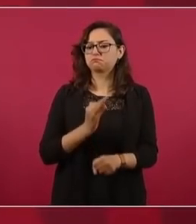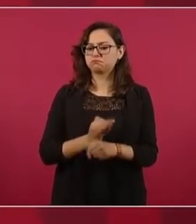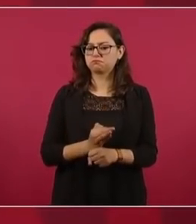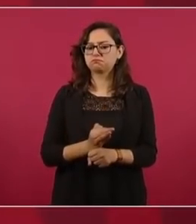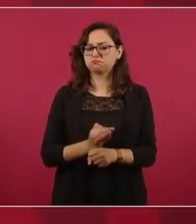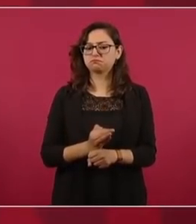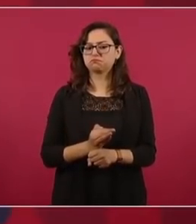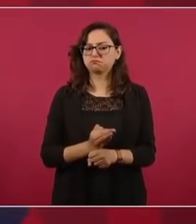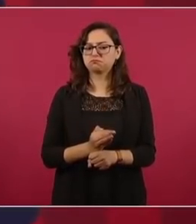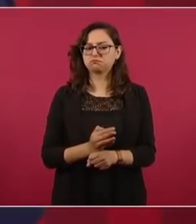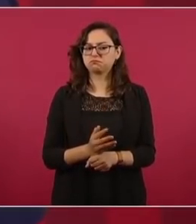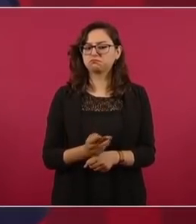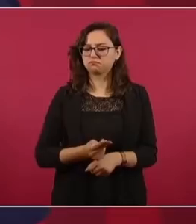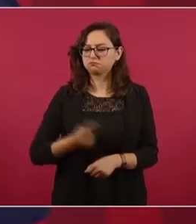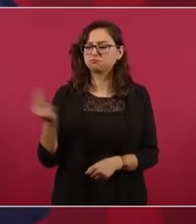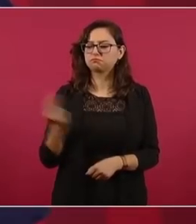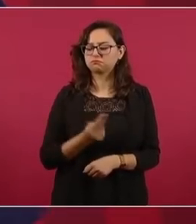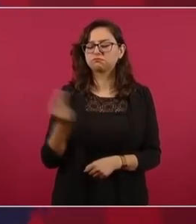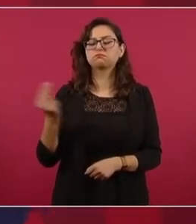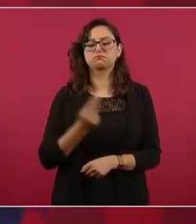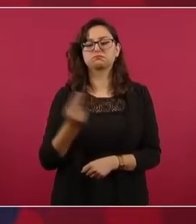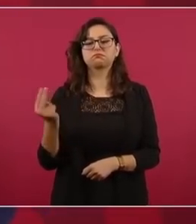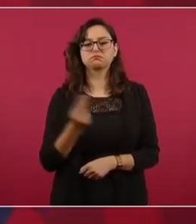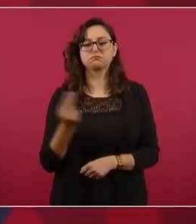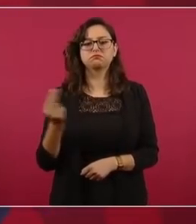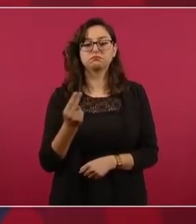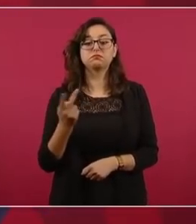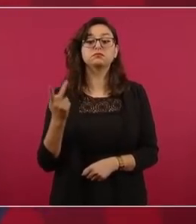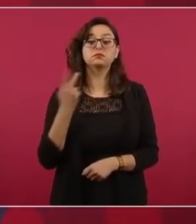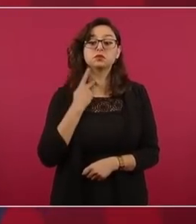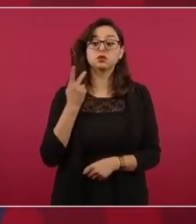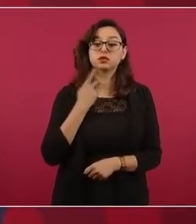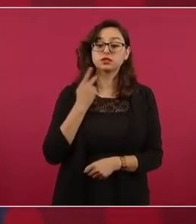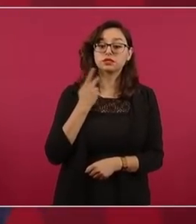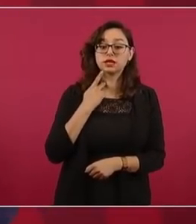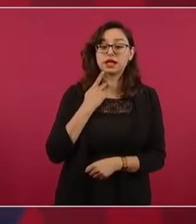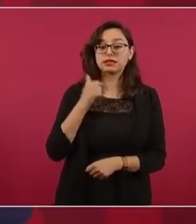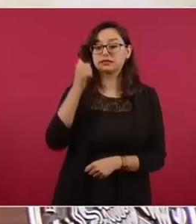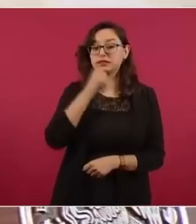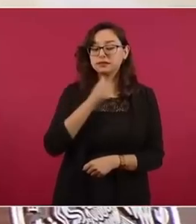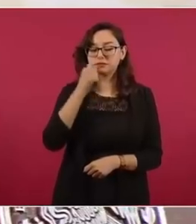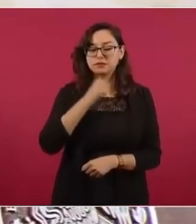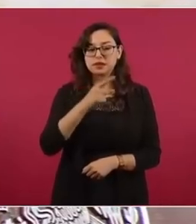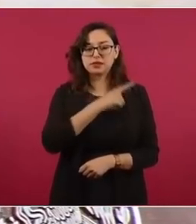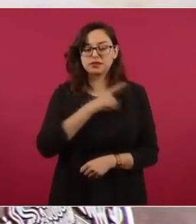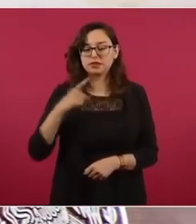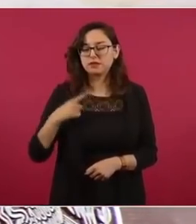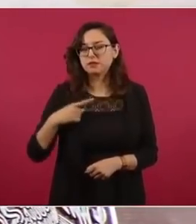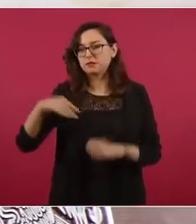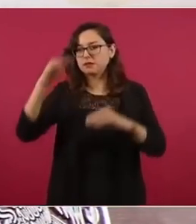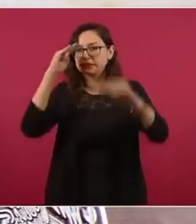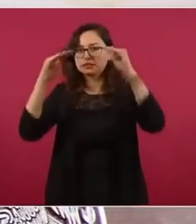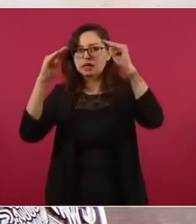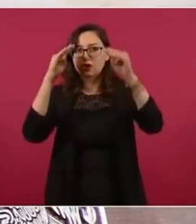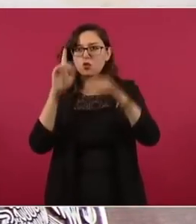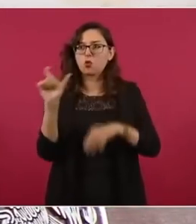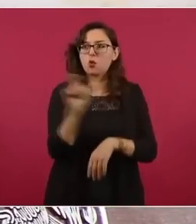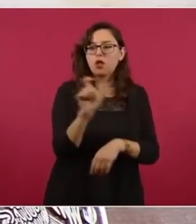política, entre otras cosas, es tiempo, es el momento.